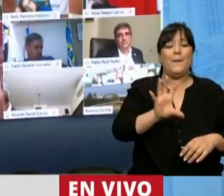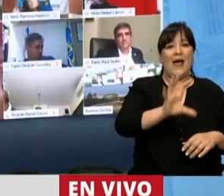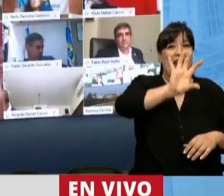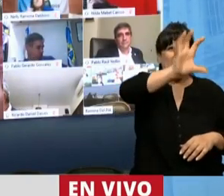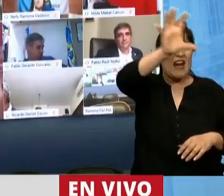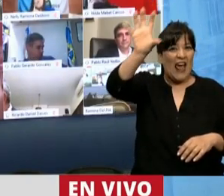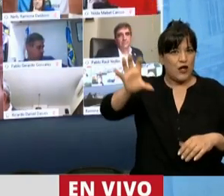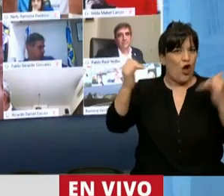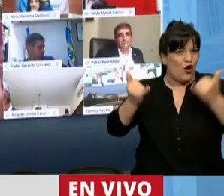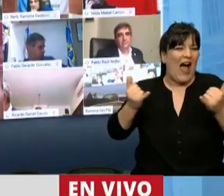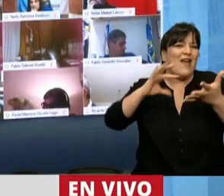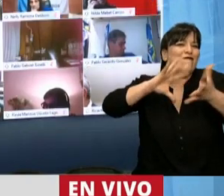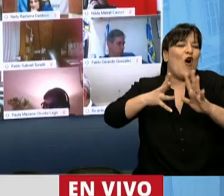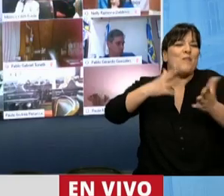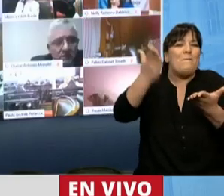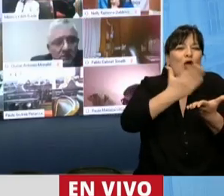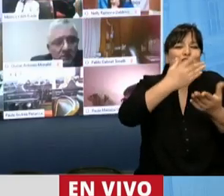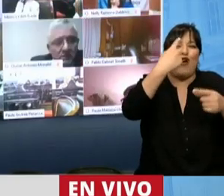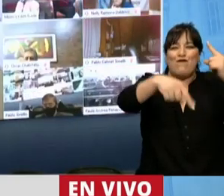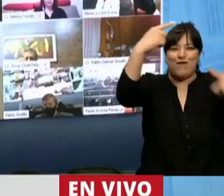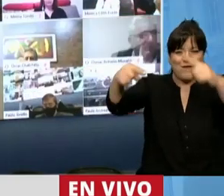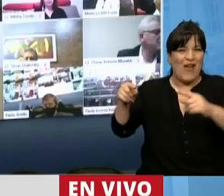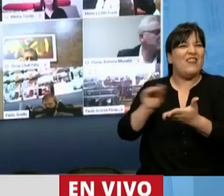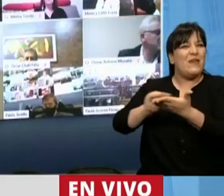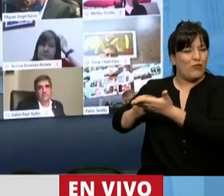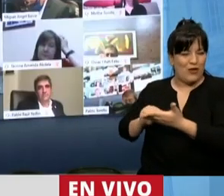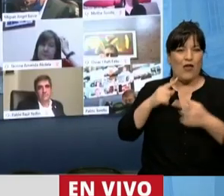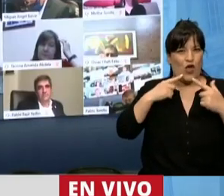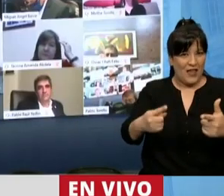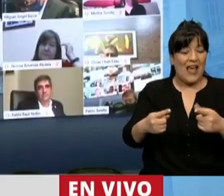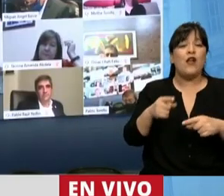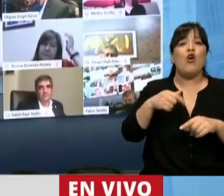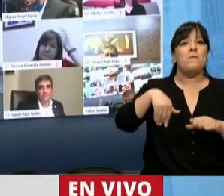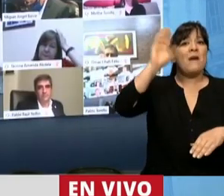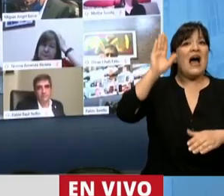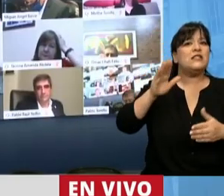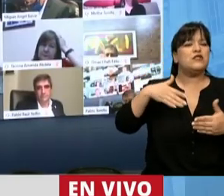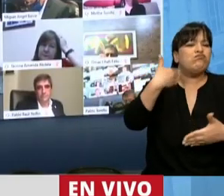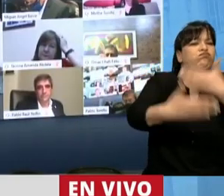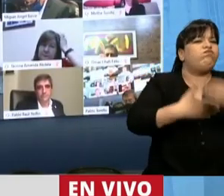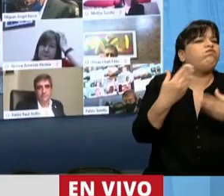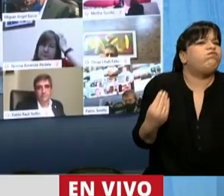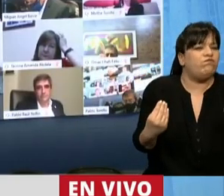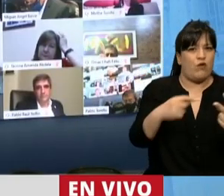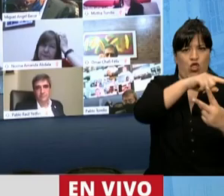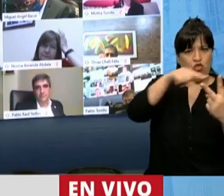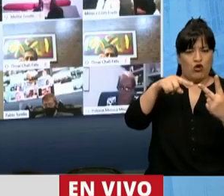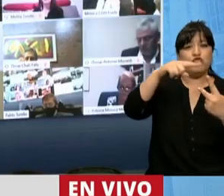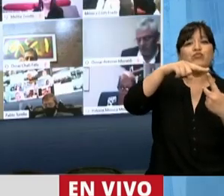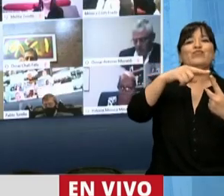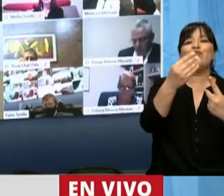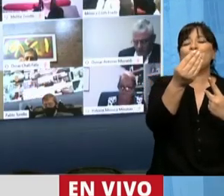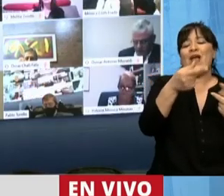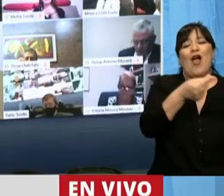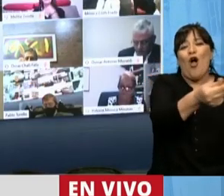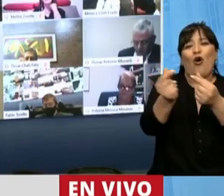regionales, acá algunos diputados lo han mencionado, se basan su desarrollo en dos partes, la parte de lo que es el consumo